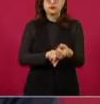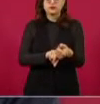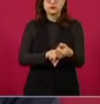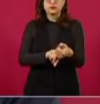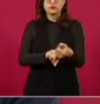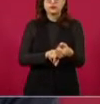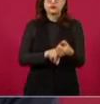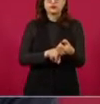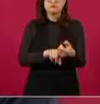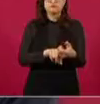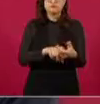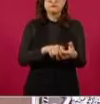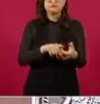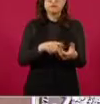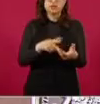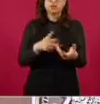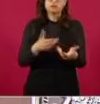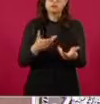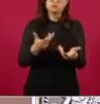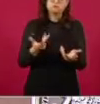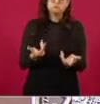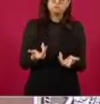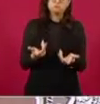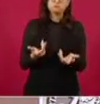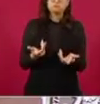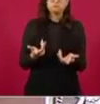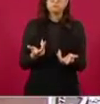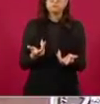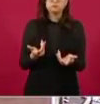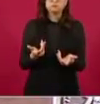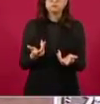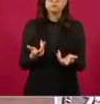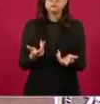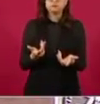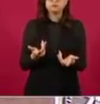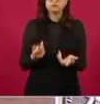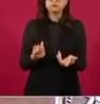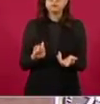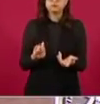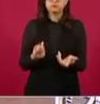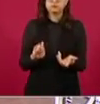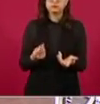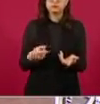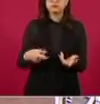apuntalar